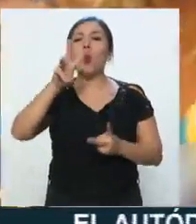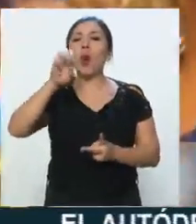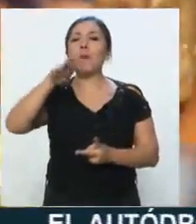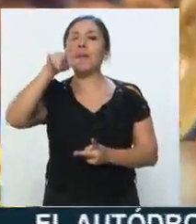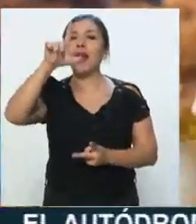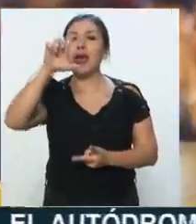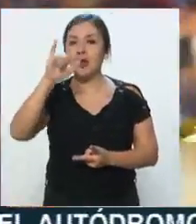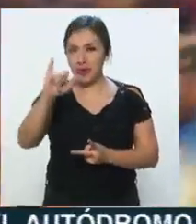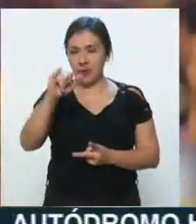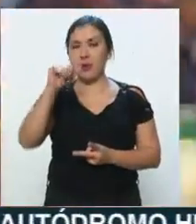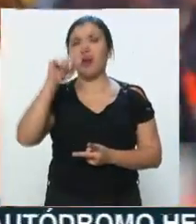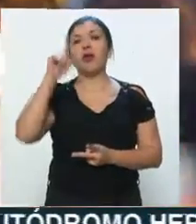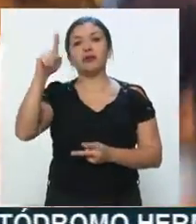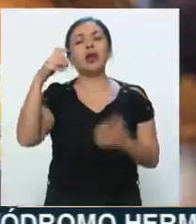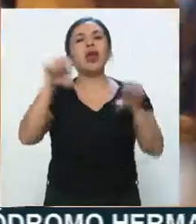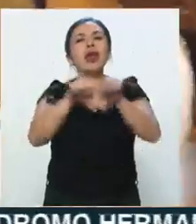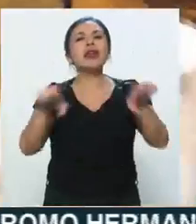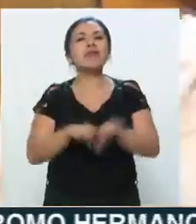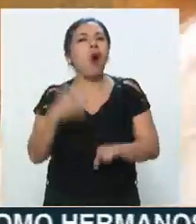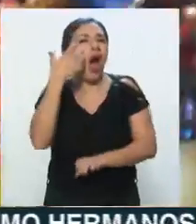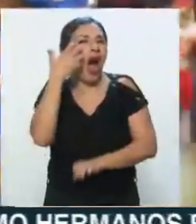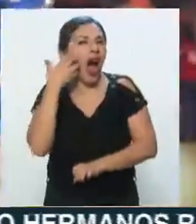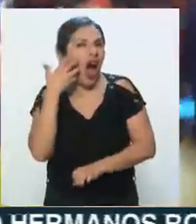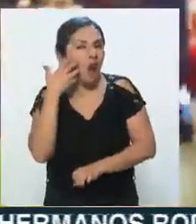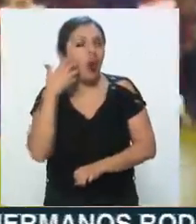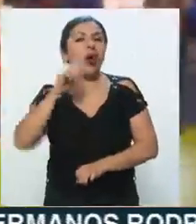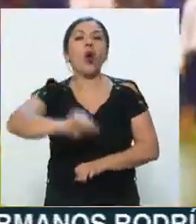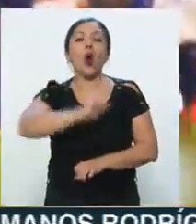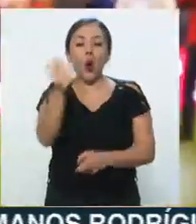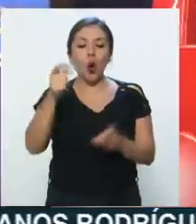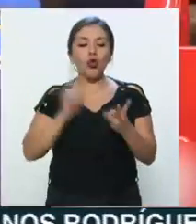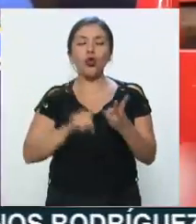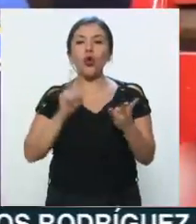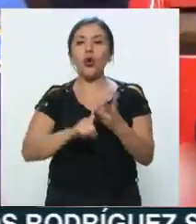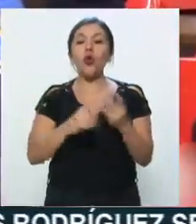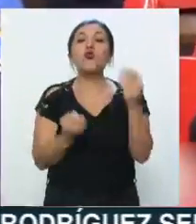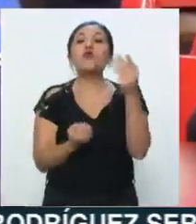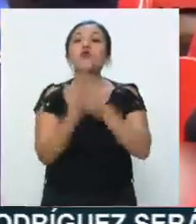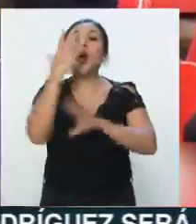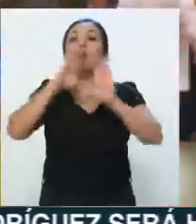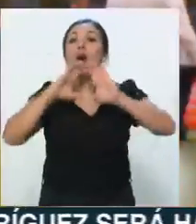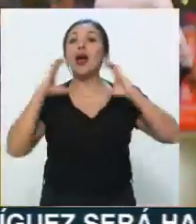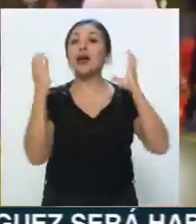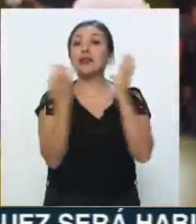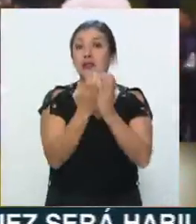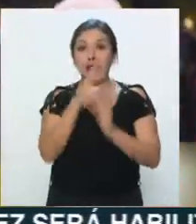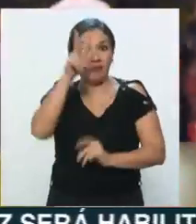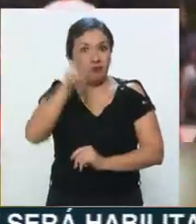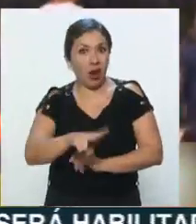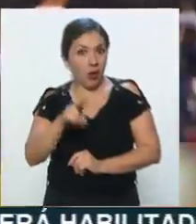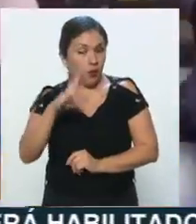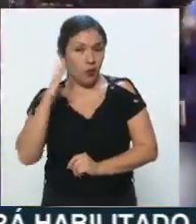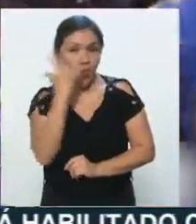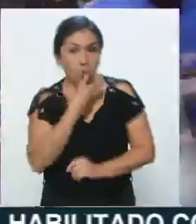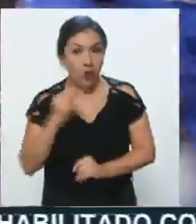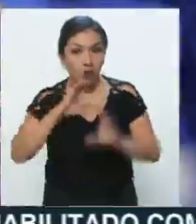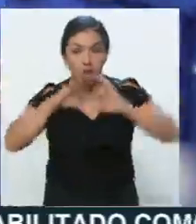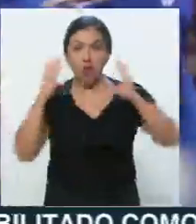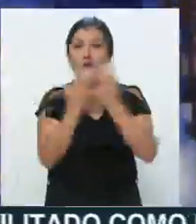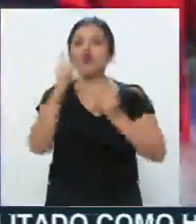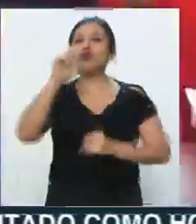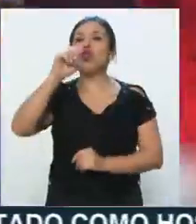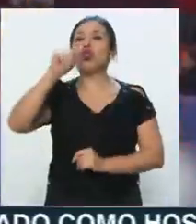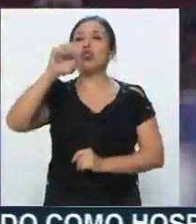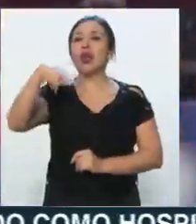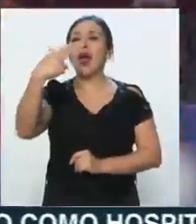el local, el equipo de los jaguares de Jacksonville, el otro iba a ser en el recién y nuevo estadio, y qué guapo estadio, del Tottenham Hotspur,